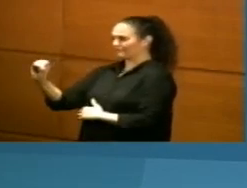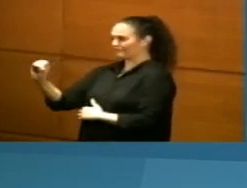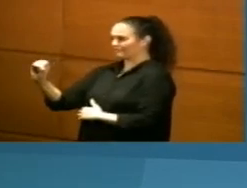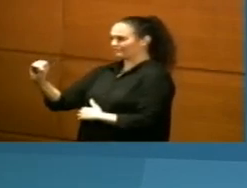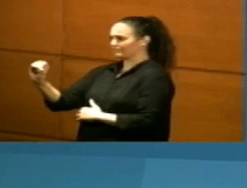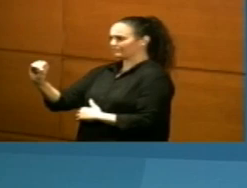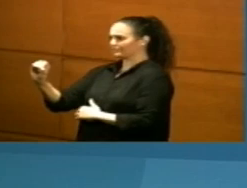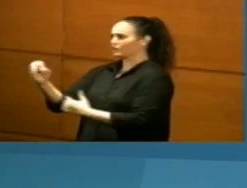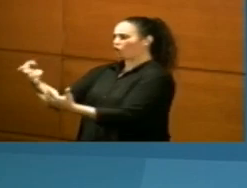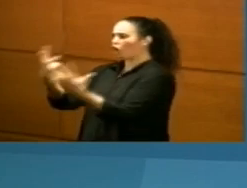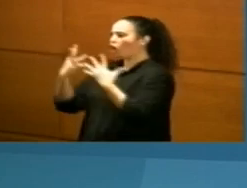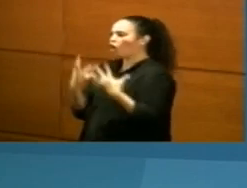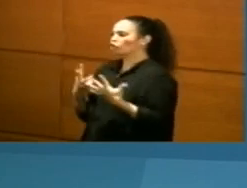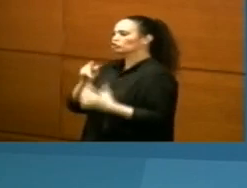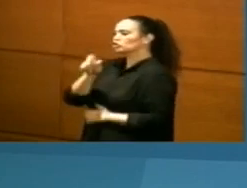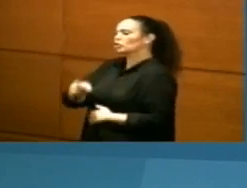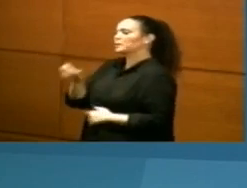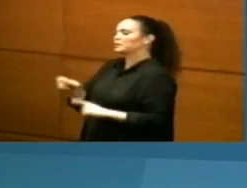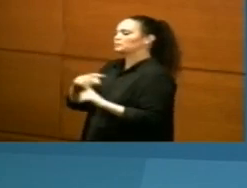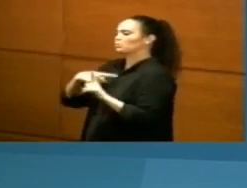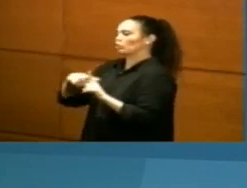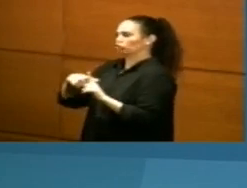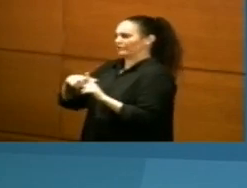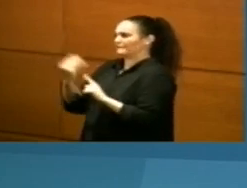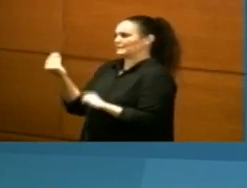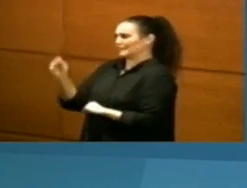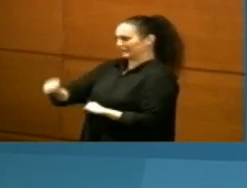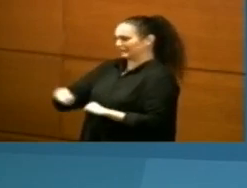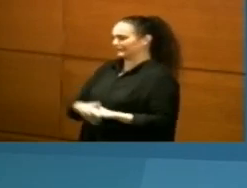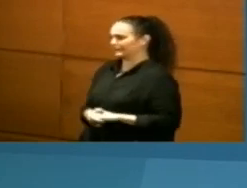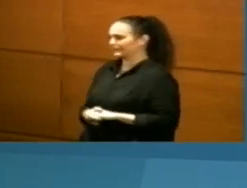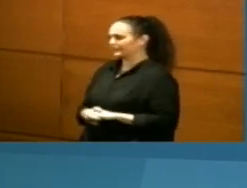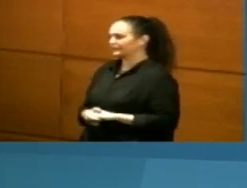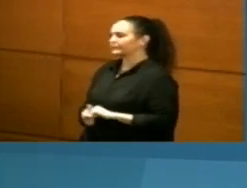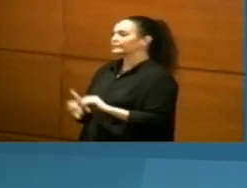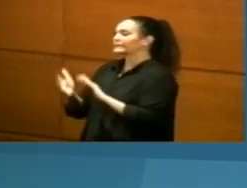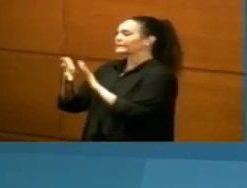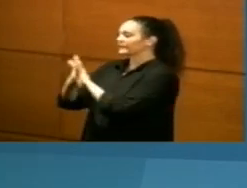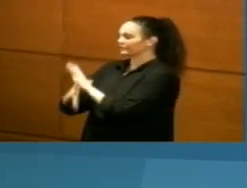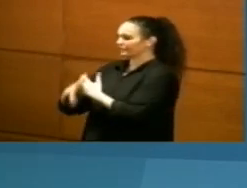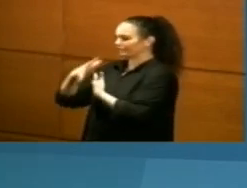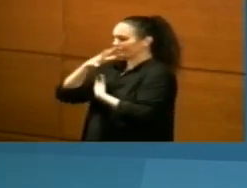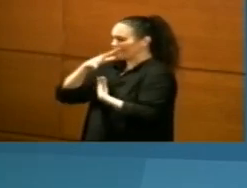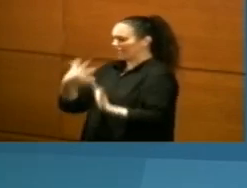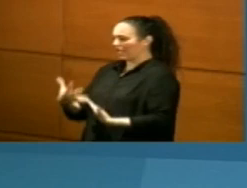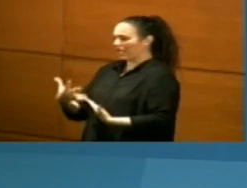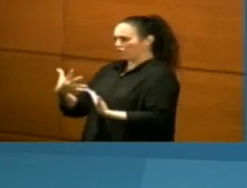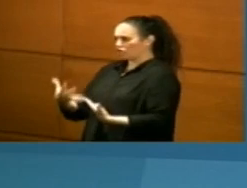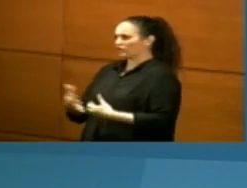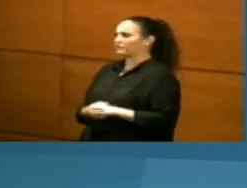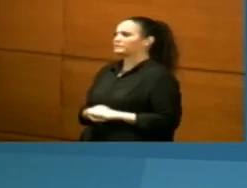ocho personas positivas más. Es decir, en este momento